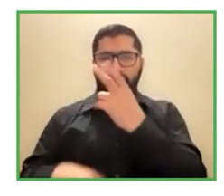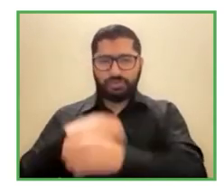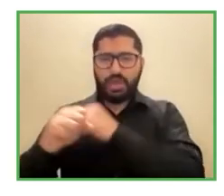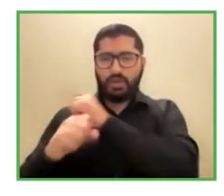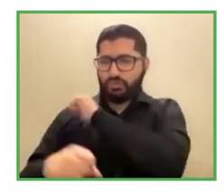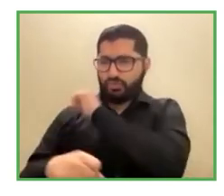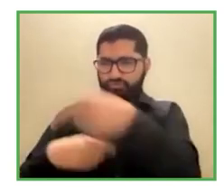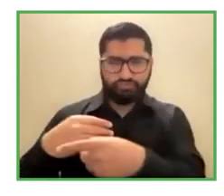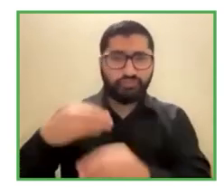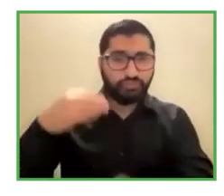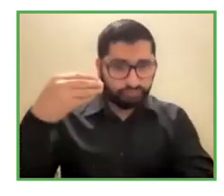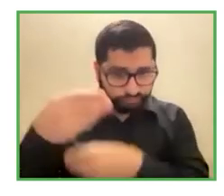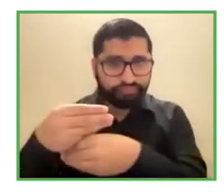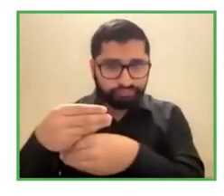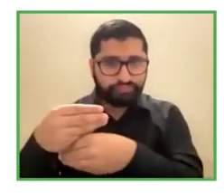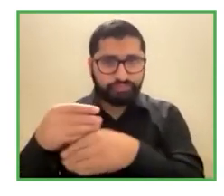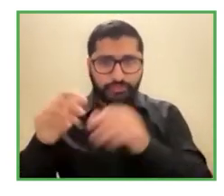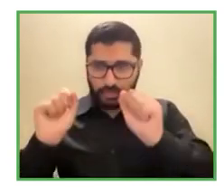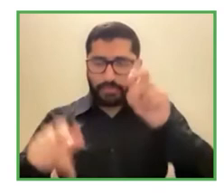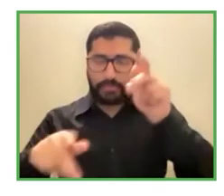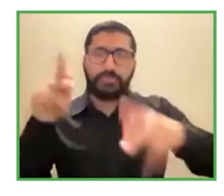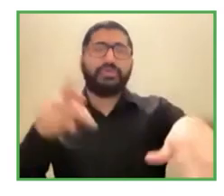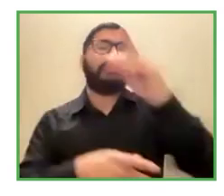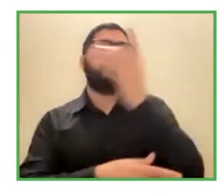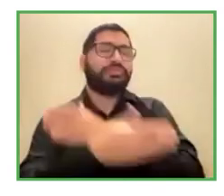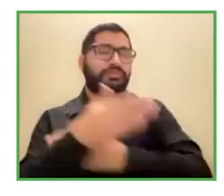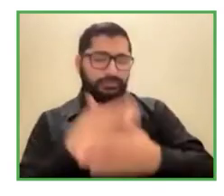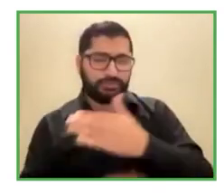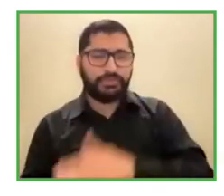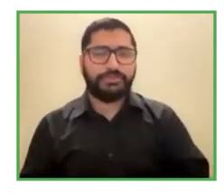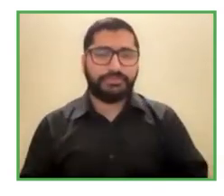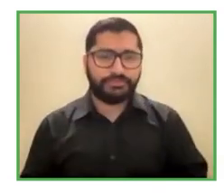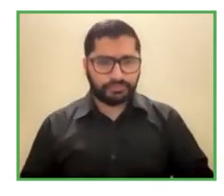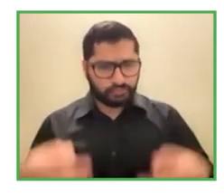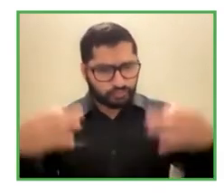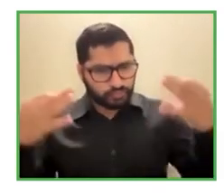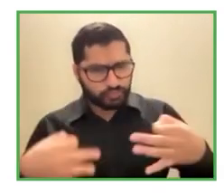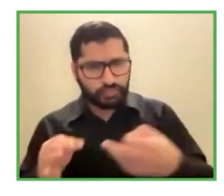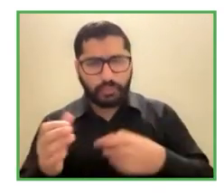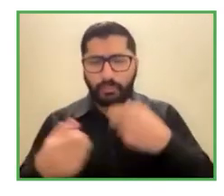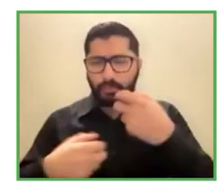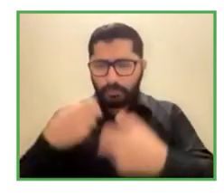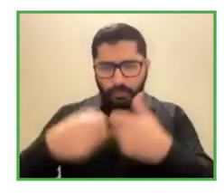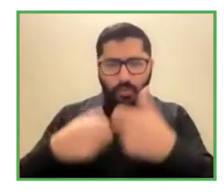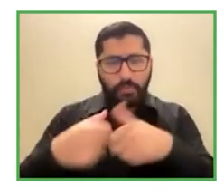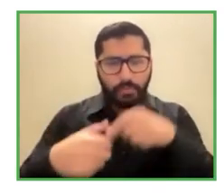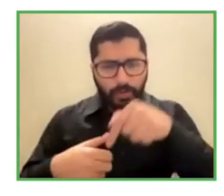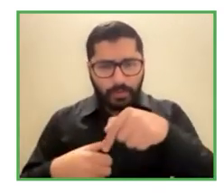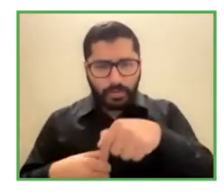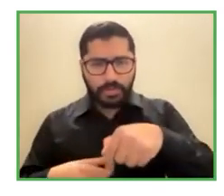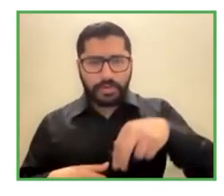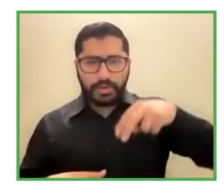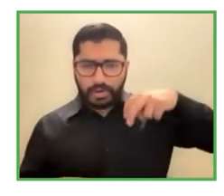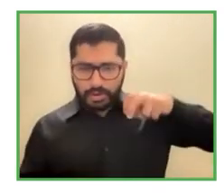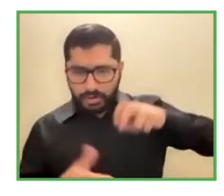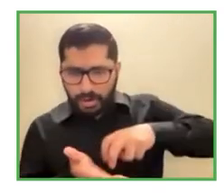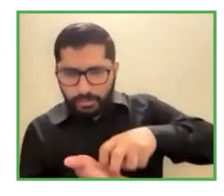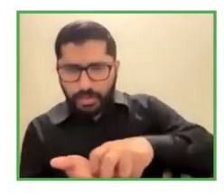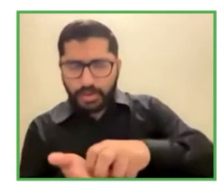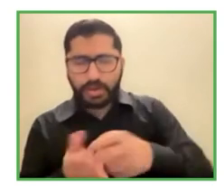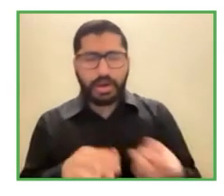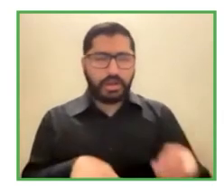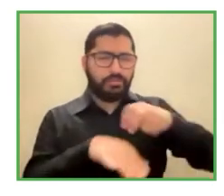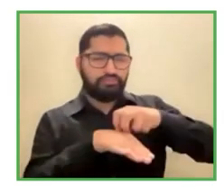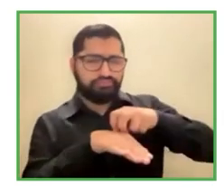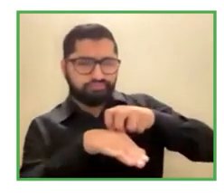por causa de los problemas de desplazamiento y diferentes necesidades comenzamos con una empresa que